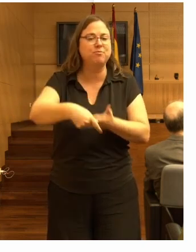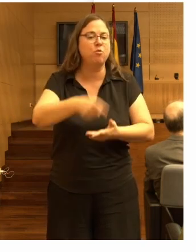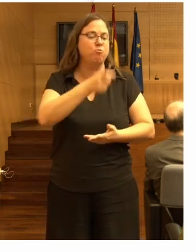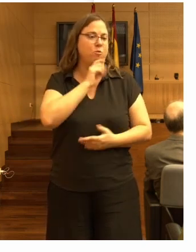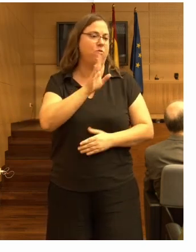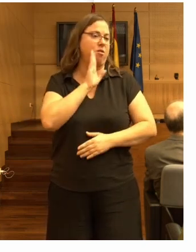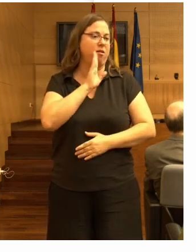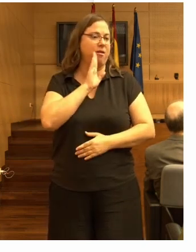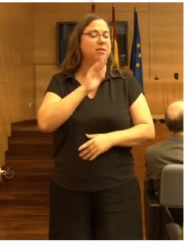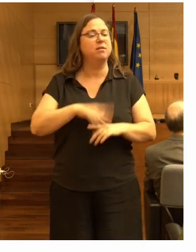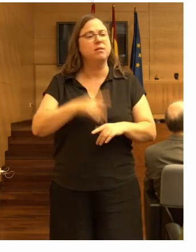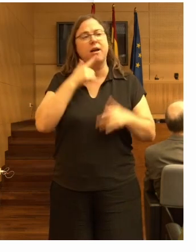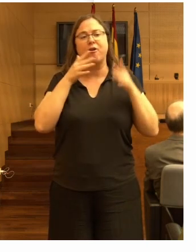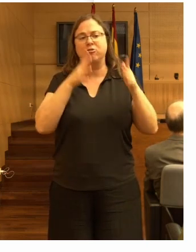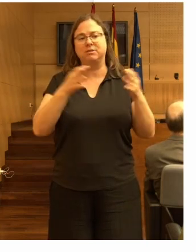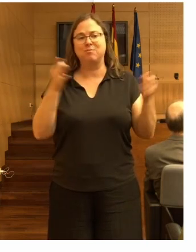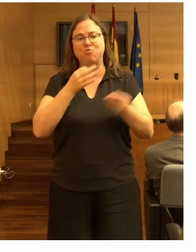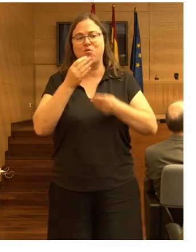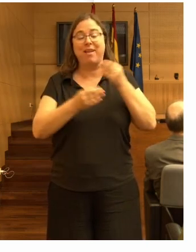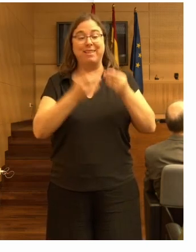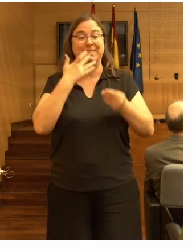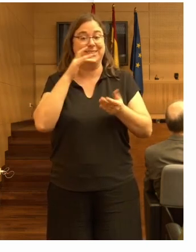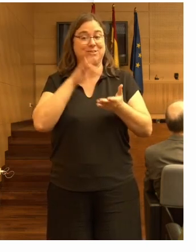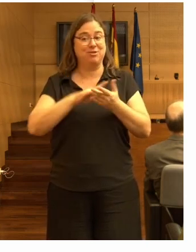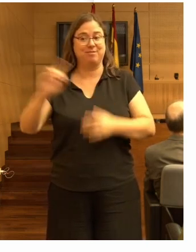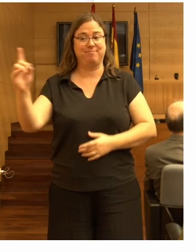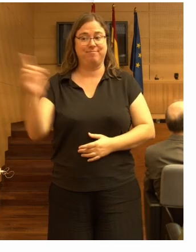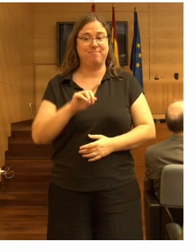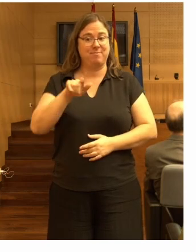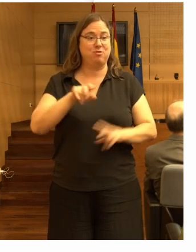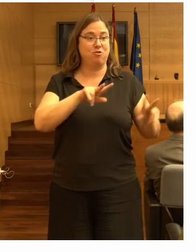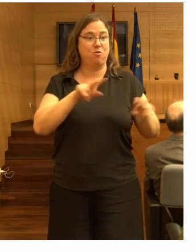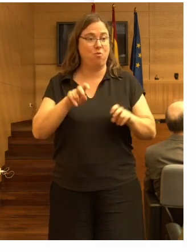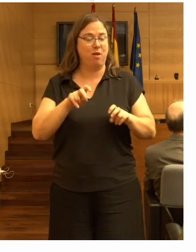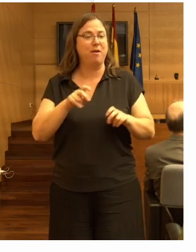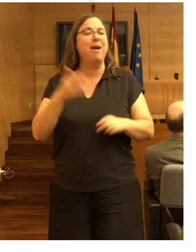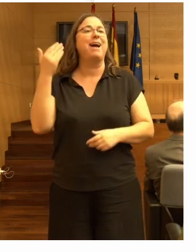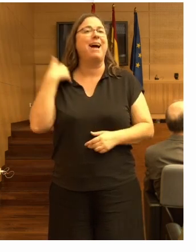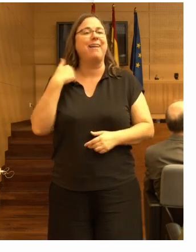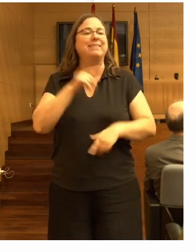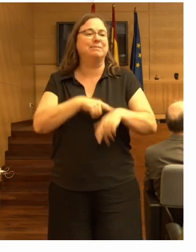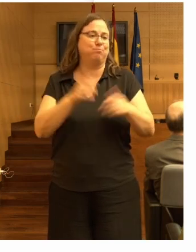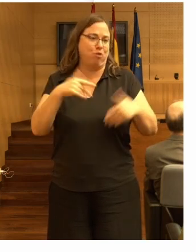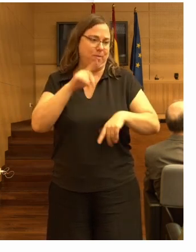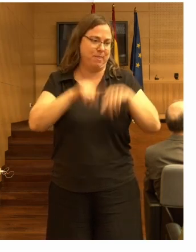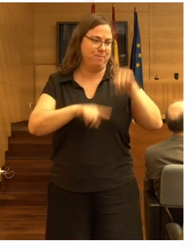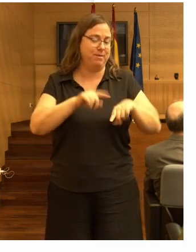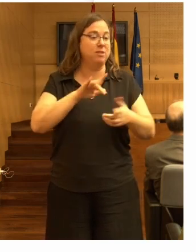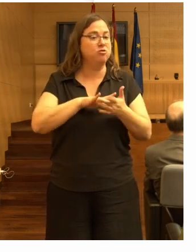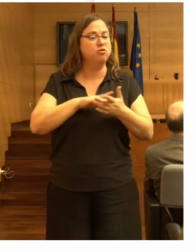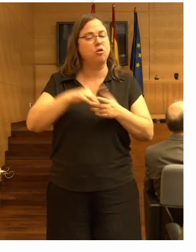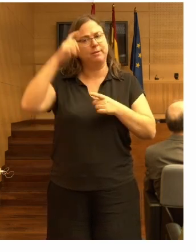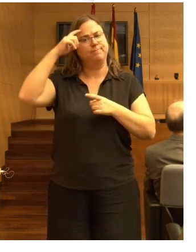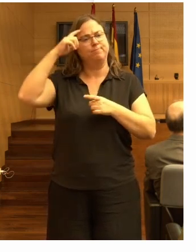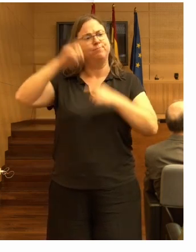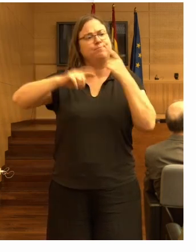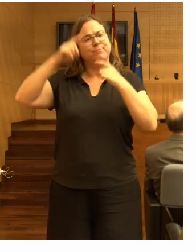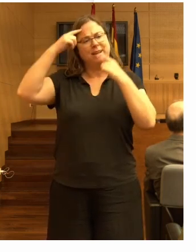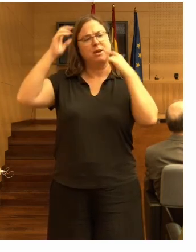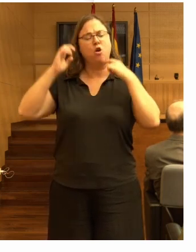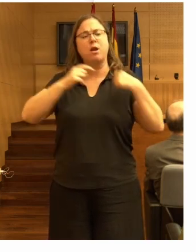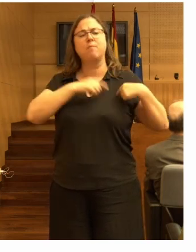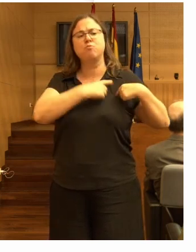es lo que recomendamos hacer cuando entra una persona en la residencia, aunque a veces no se tenga tiempo. También hay un examen neurológico o pruebas